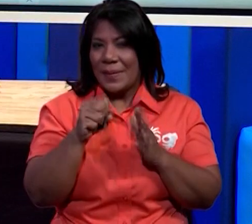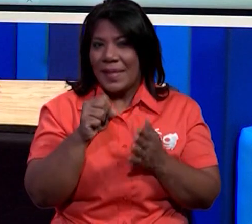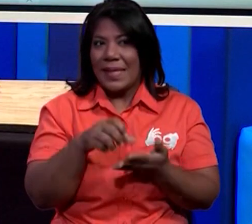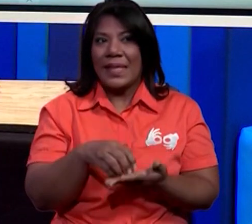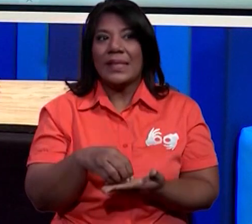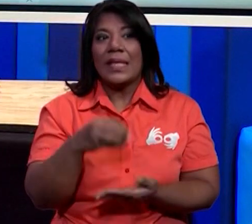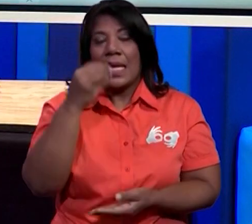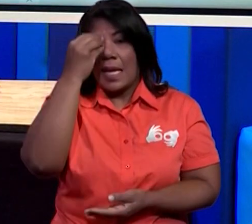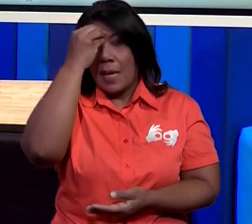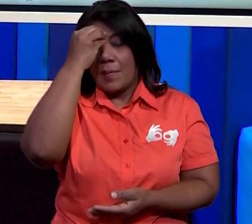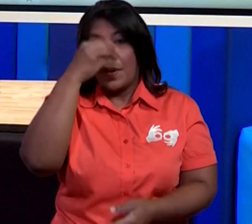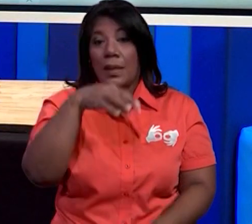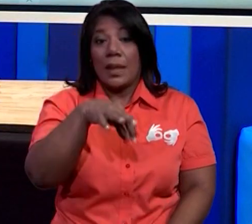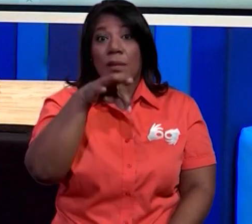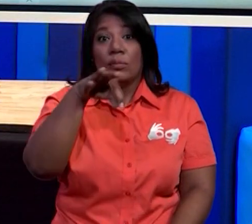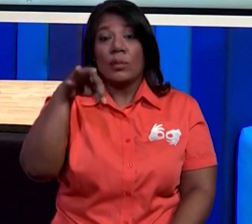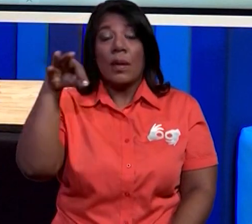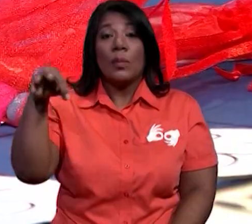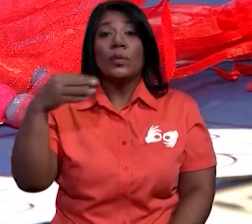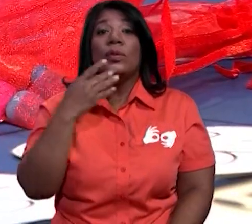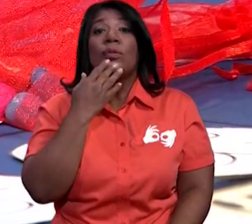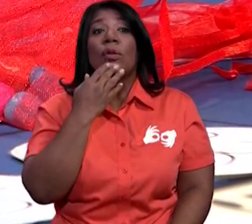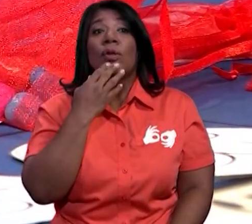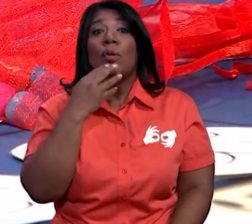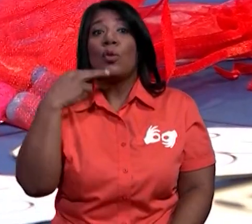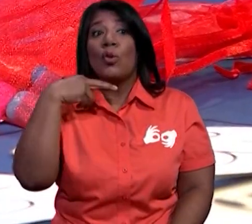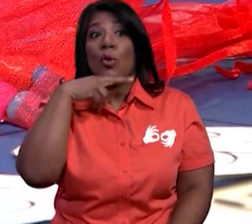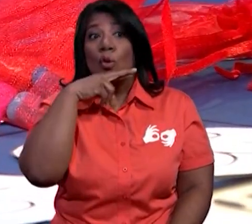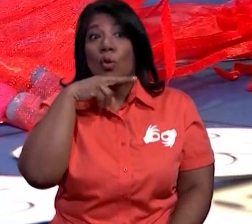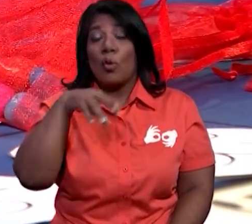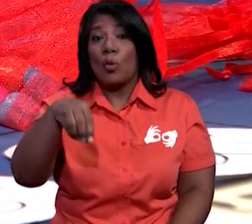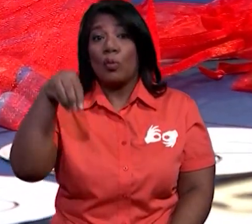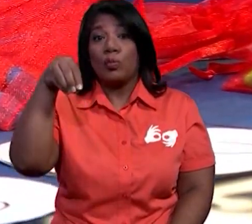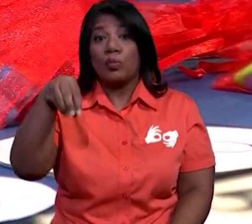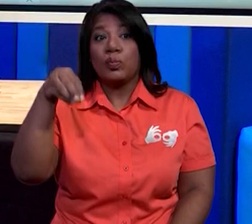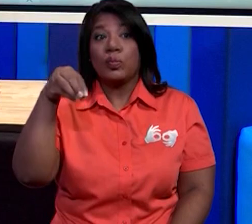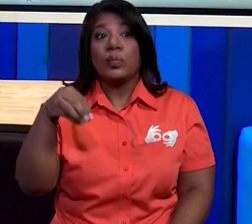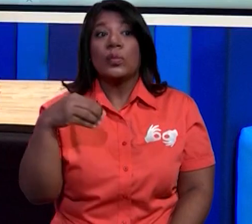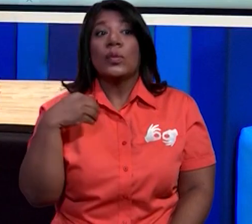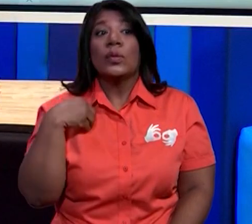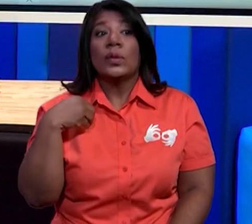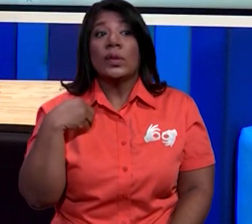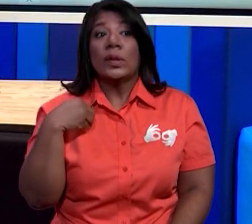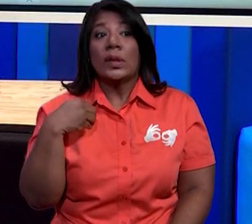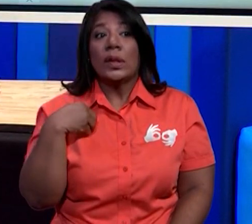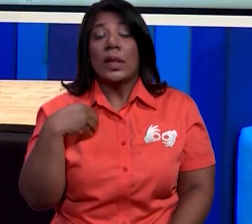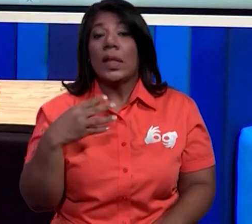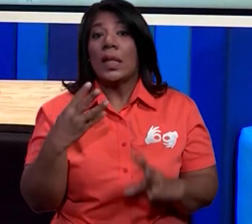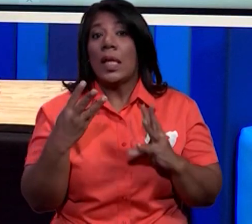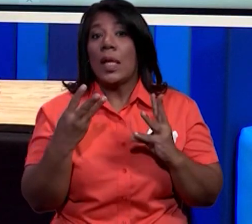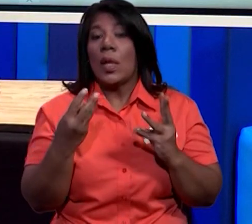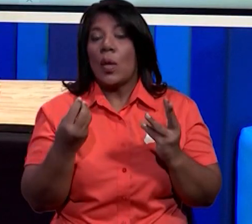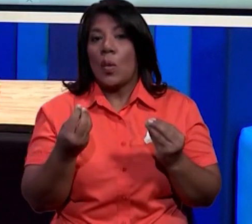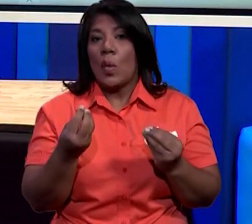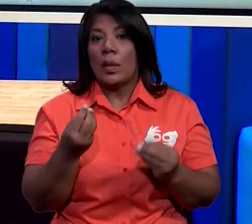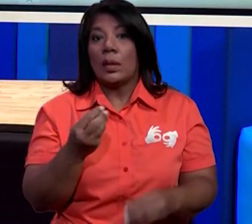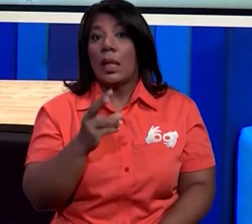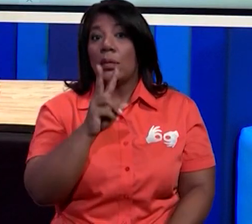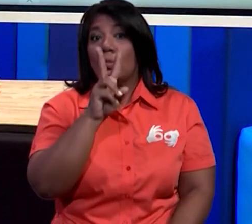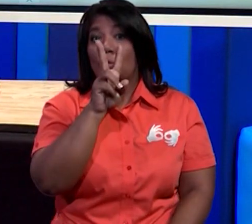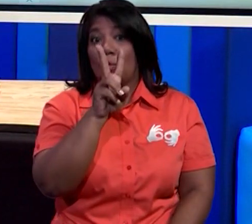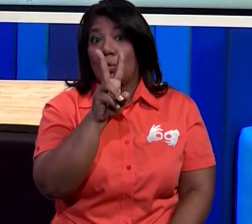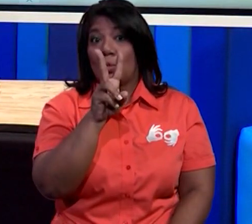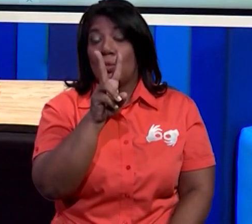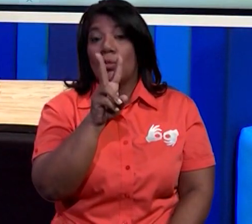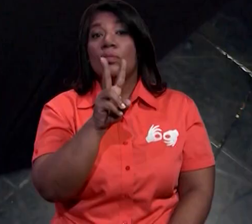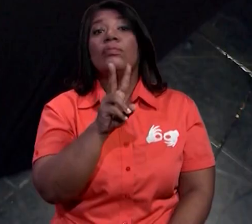Cada bolsita que observas aquí representa dos decenas, ¿verdad?